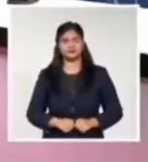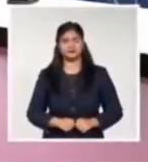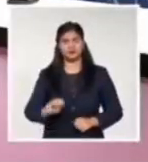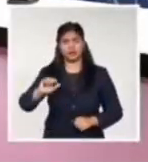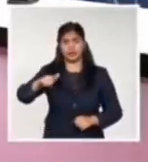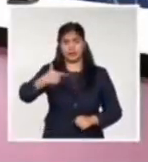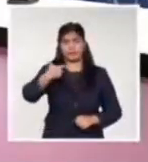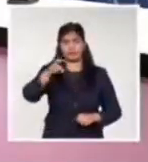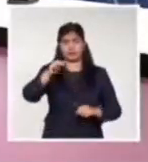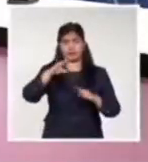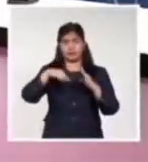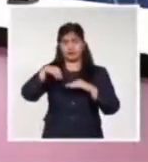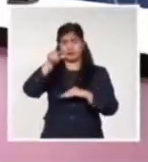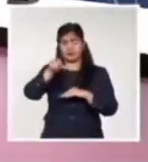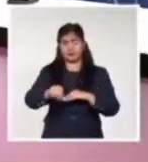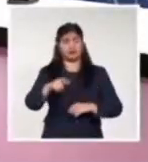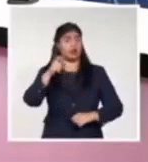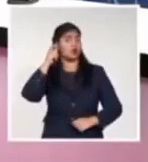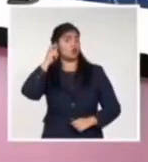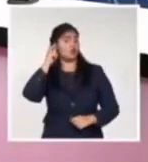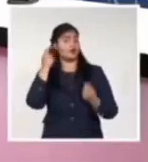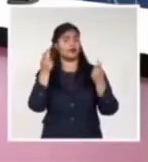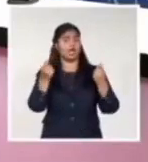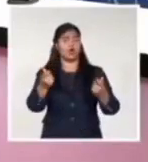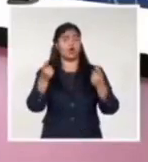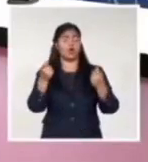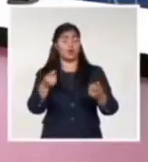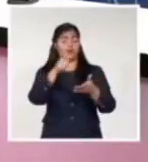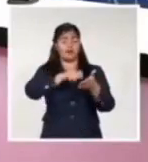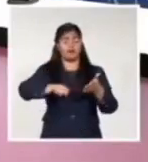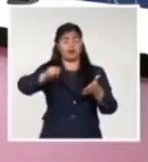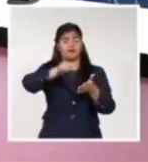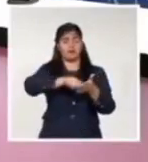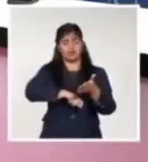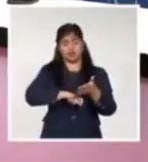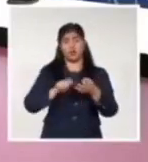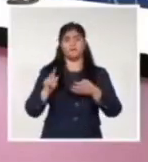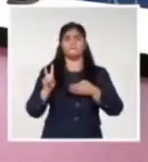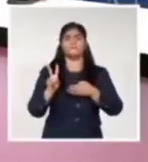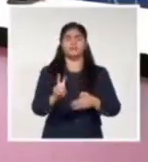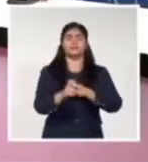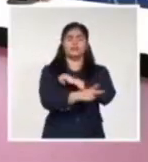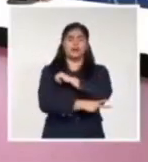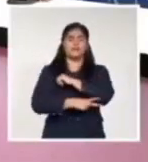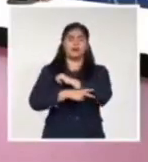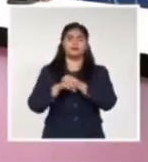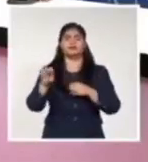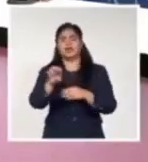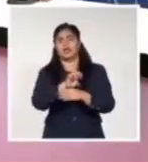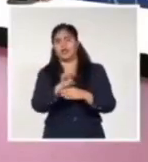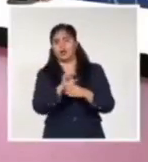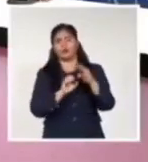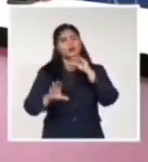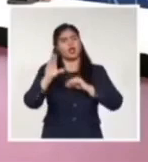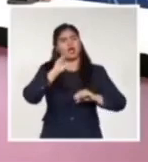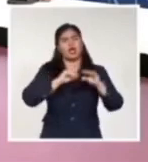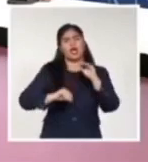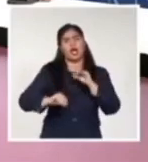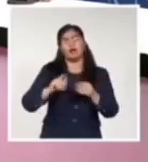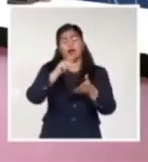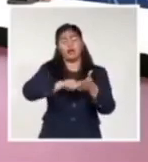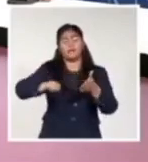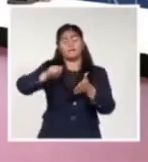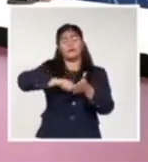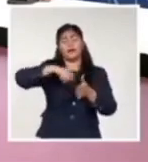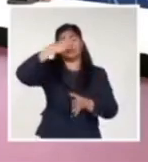de economía y planificación de cuba mil de granadillo visita ecuador allí expuso ante sus homólogos de la región los planes de cuba